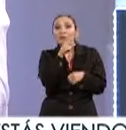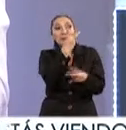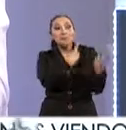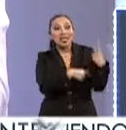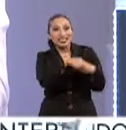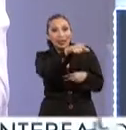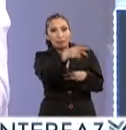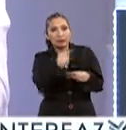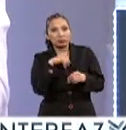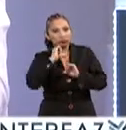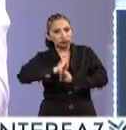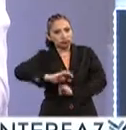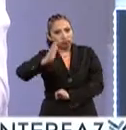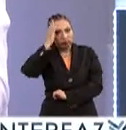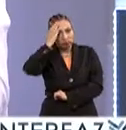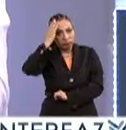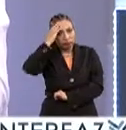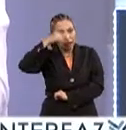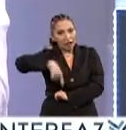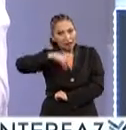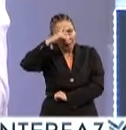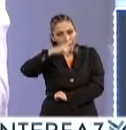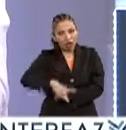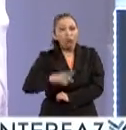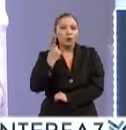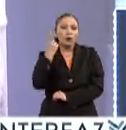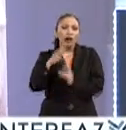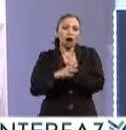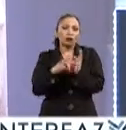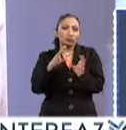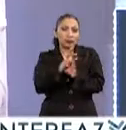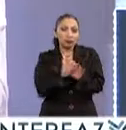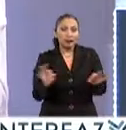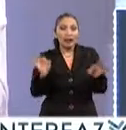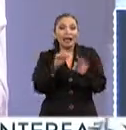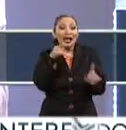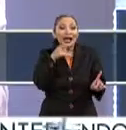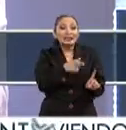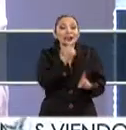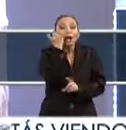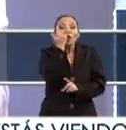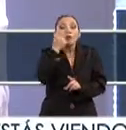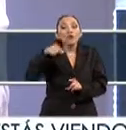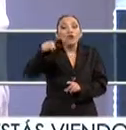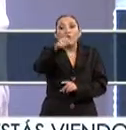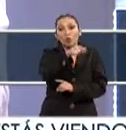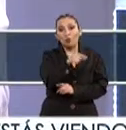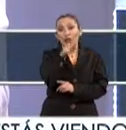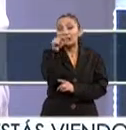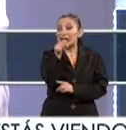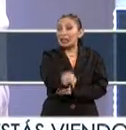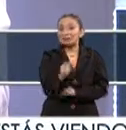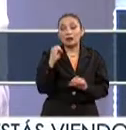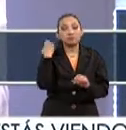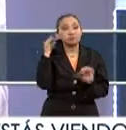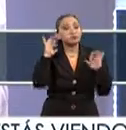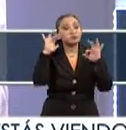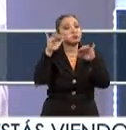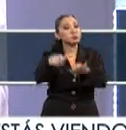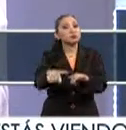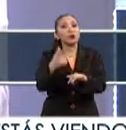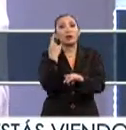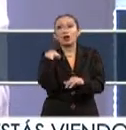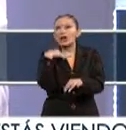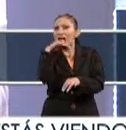la presencia de autoridades y algo muy importante es la parte del estudiantado. Este es un congreso que no le va a